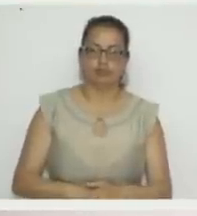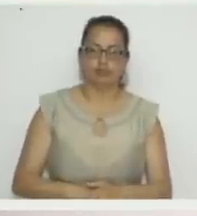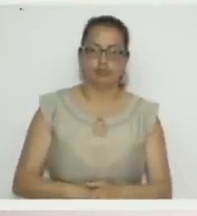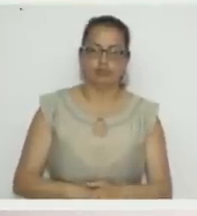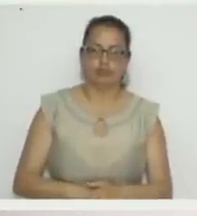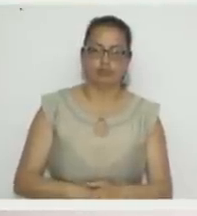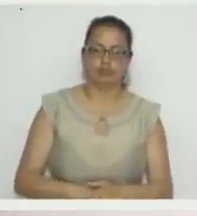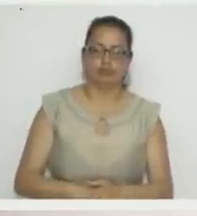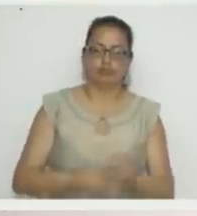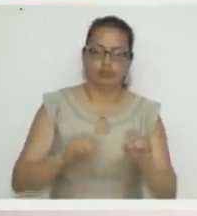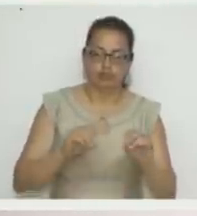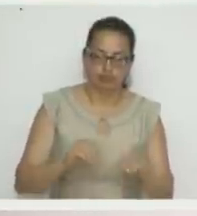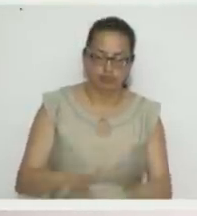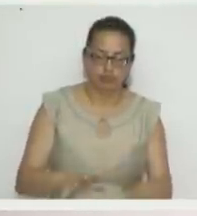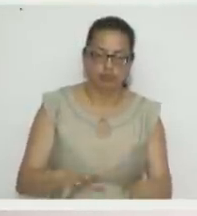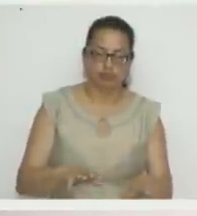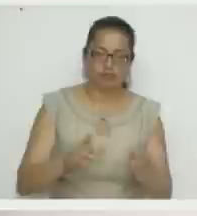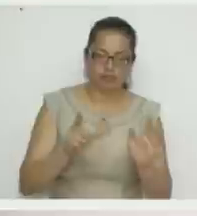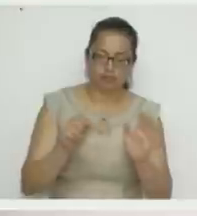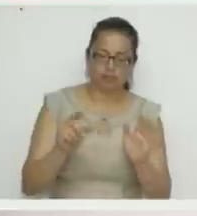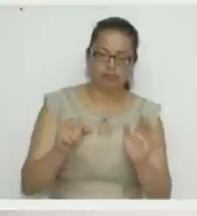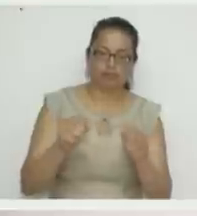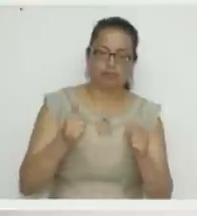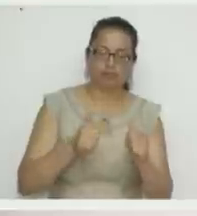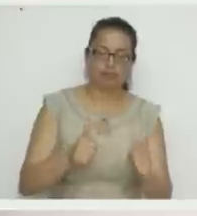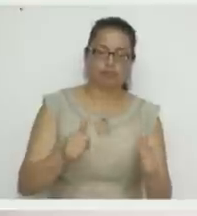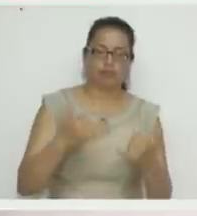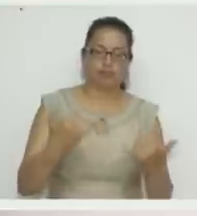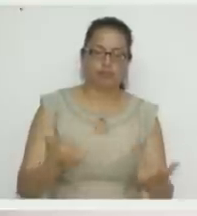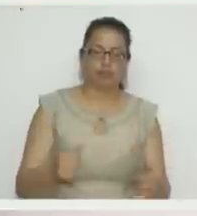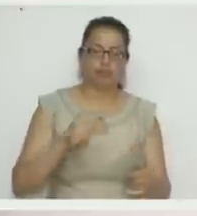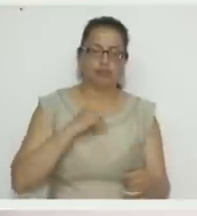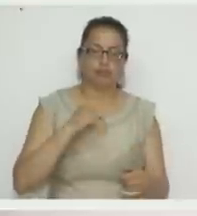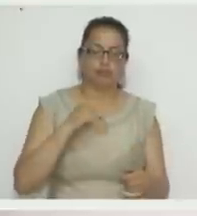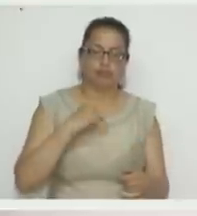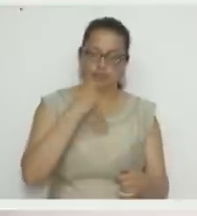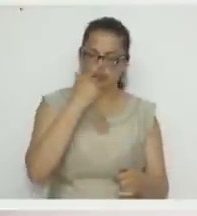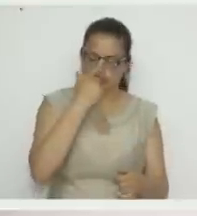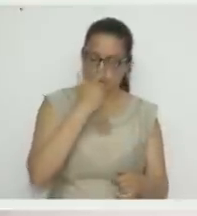Dejalo que le pegue bien, profe, si no se le suelta. Acá tenemos un...